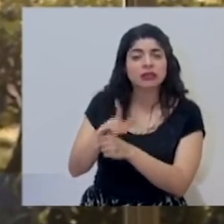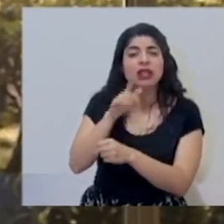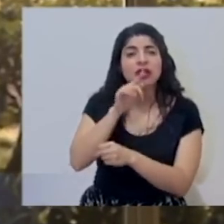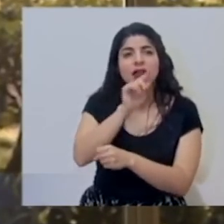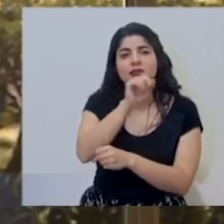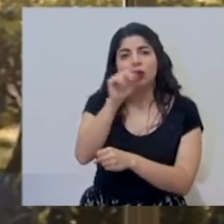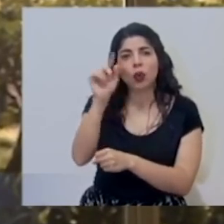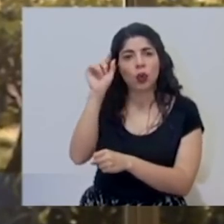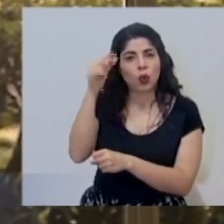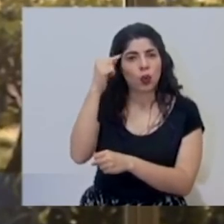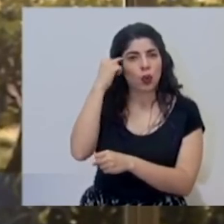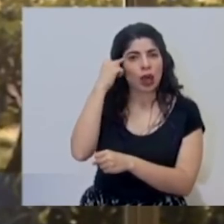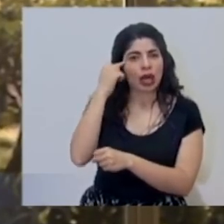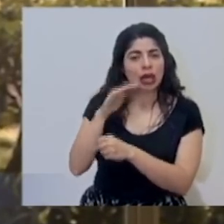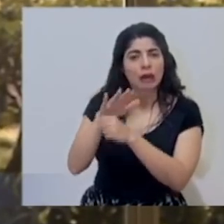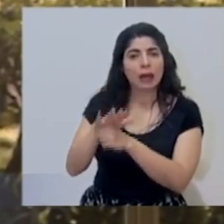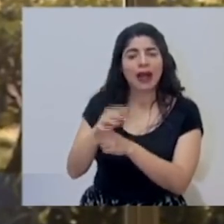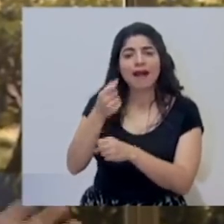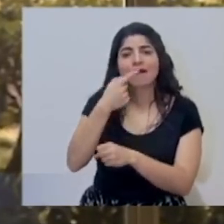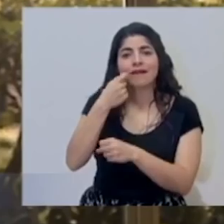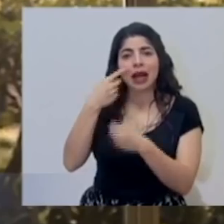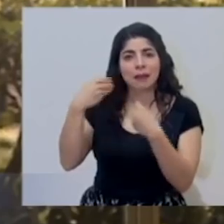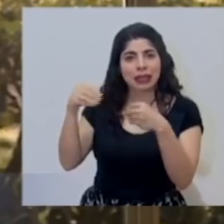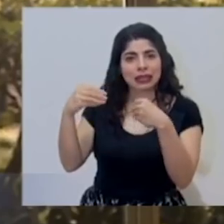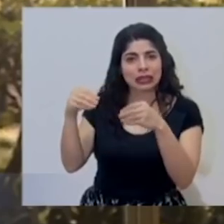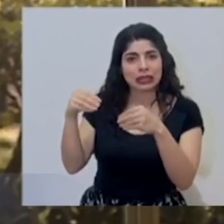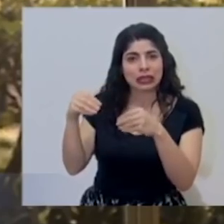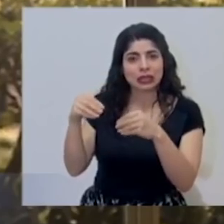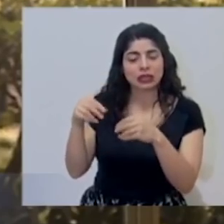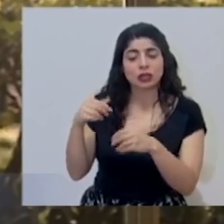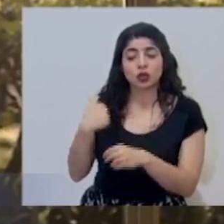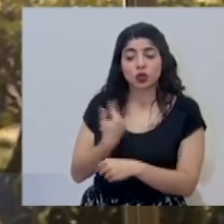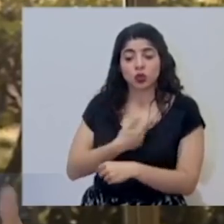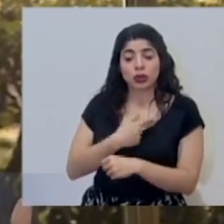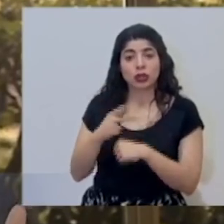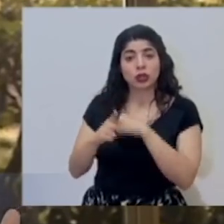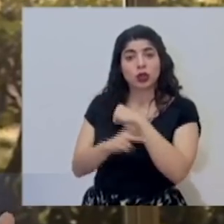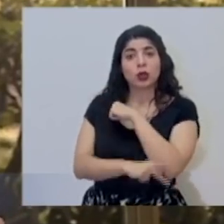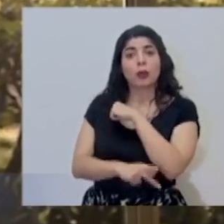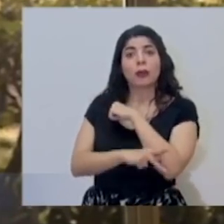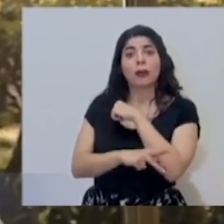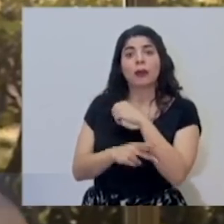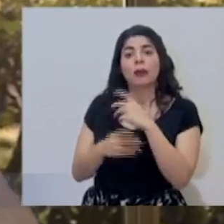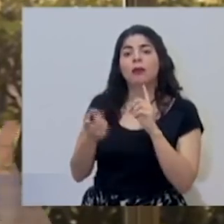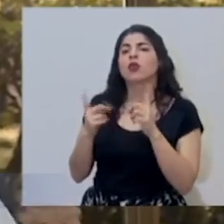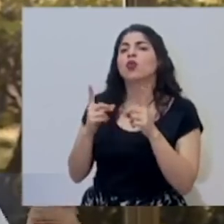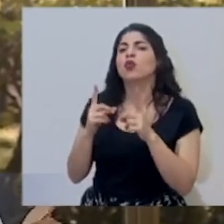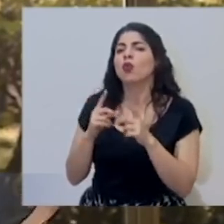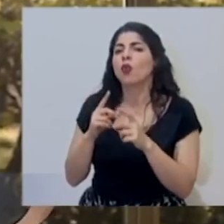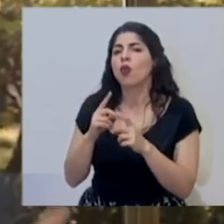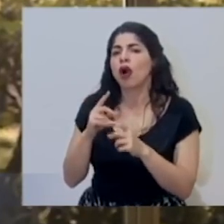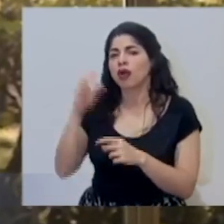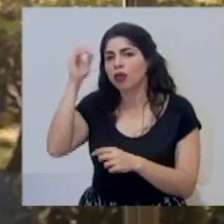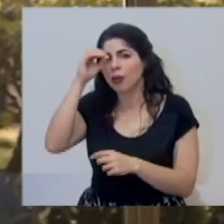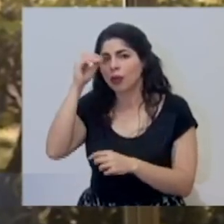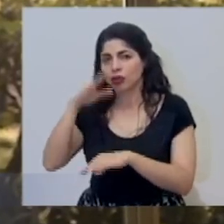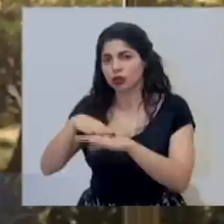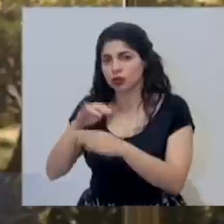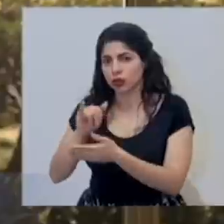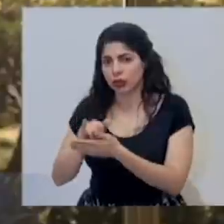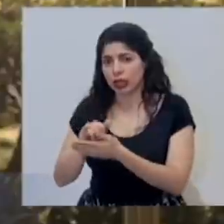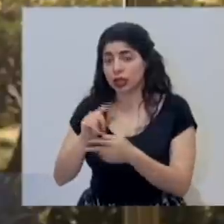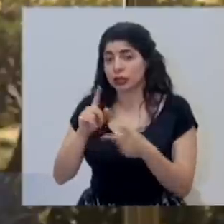algunos gobiernos a las farmacéuticas, ¿cuál es la posición de nuestro país en ese sentido y si ya se ha